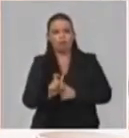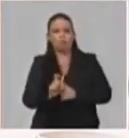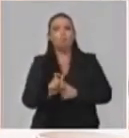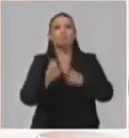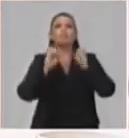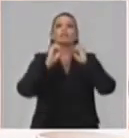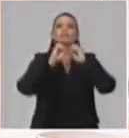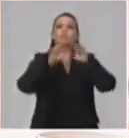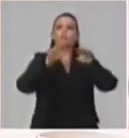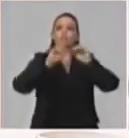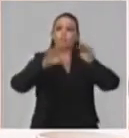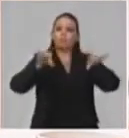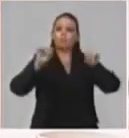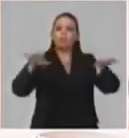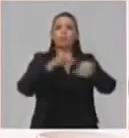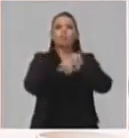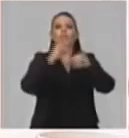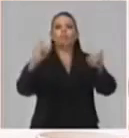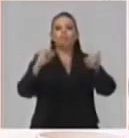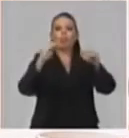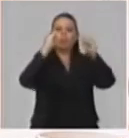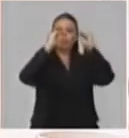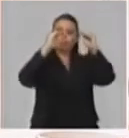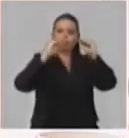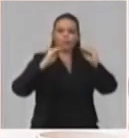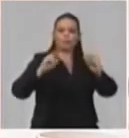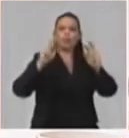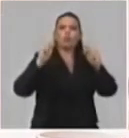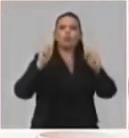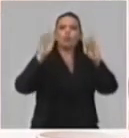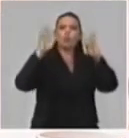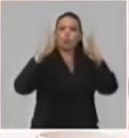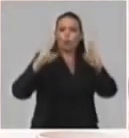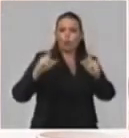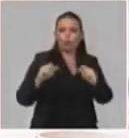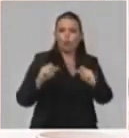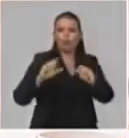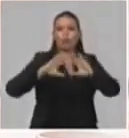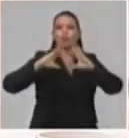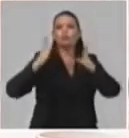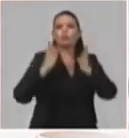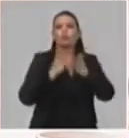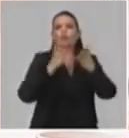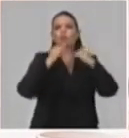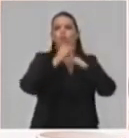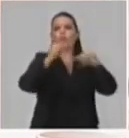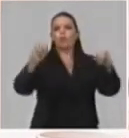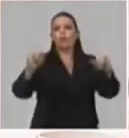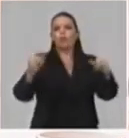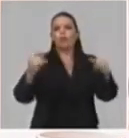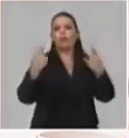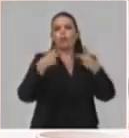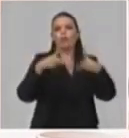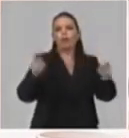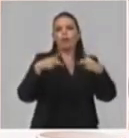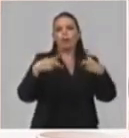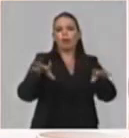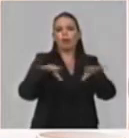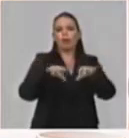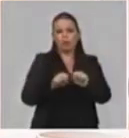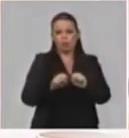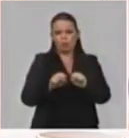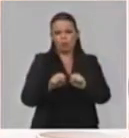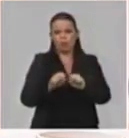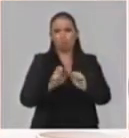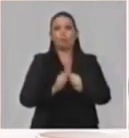escalafón, las plazas que han sido asignadas a cada centro, los estudiantes llenarán sus boletas con